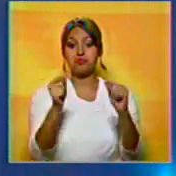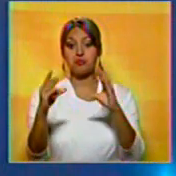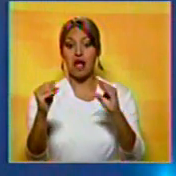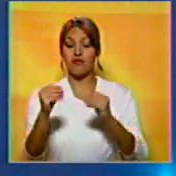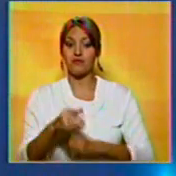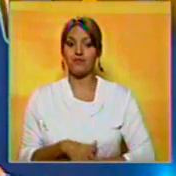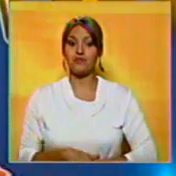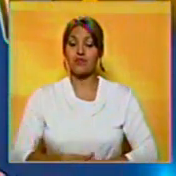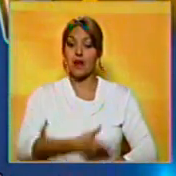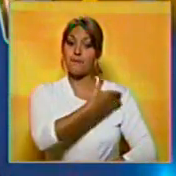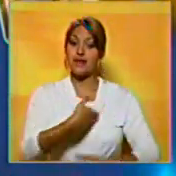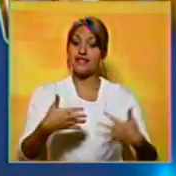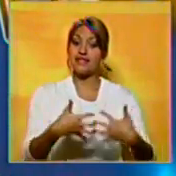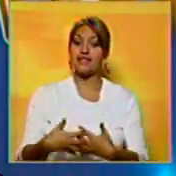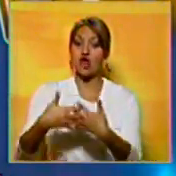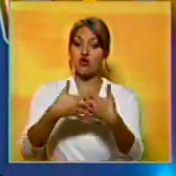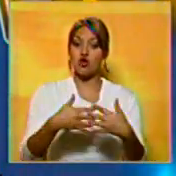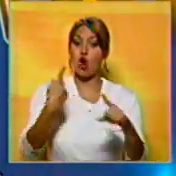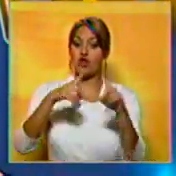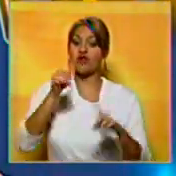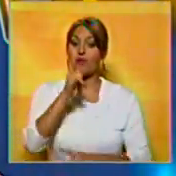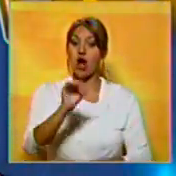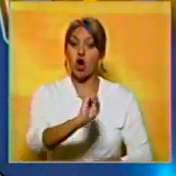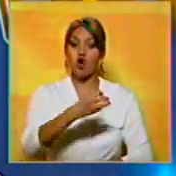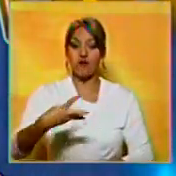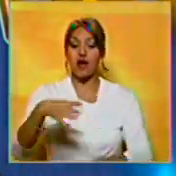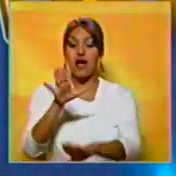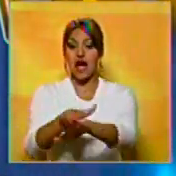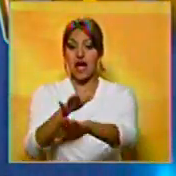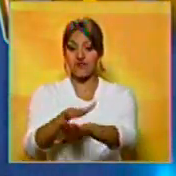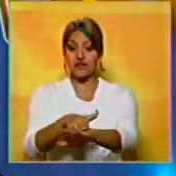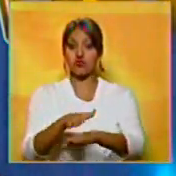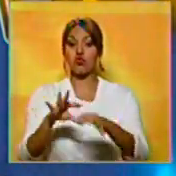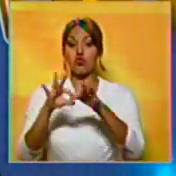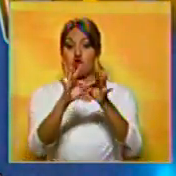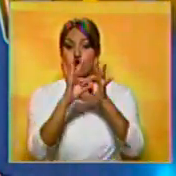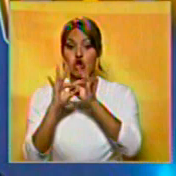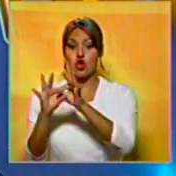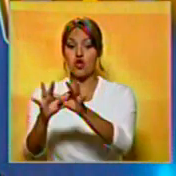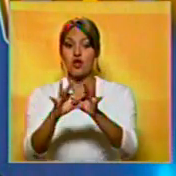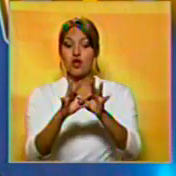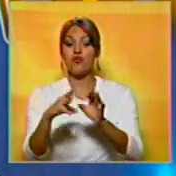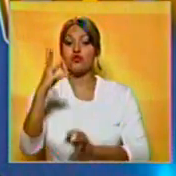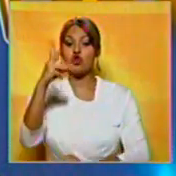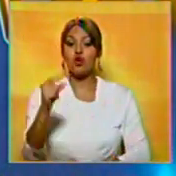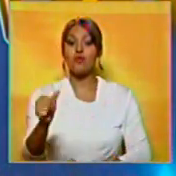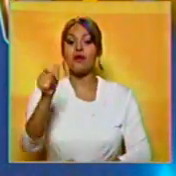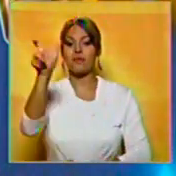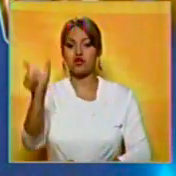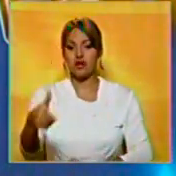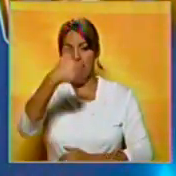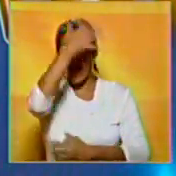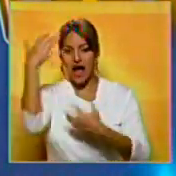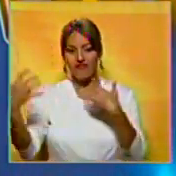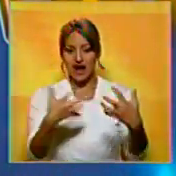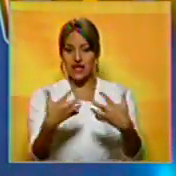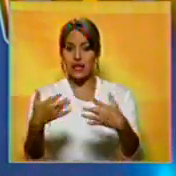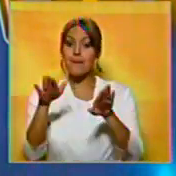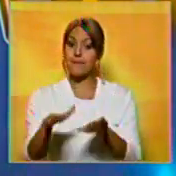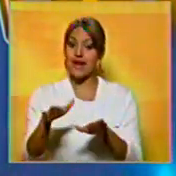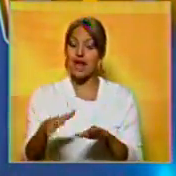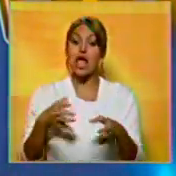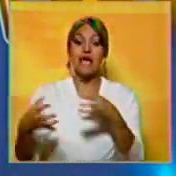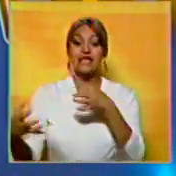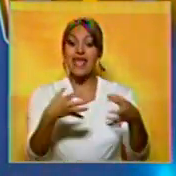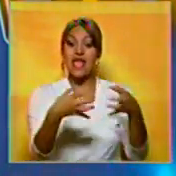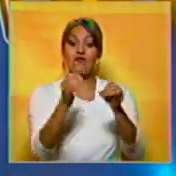Amigos, presidente de los Estados Unidos, Barack Obama, anunció en su discurso del Estado de la Unión que reducirá el número de tropas en Afganistán y ratificó que la guerra